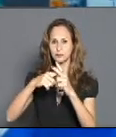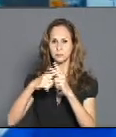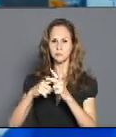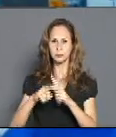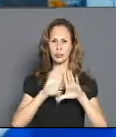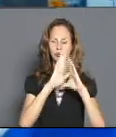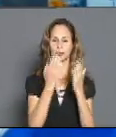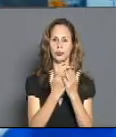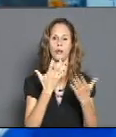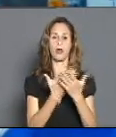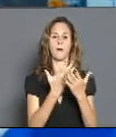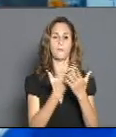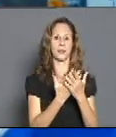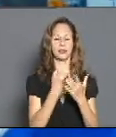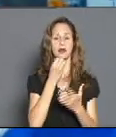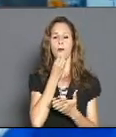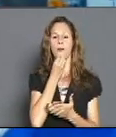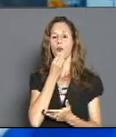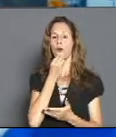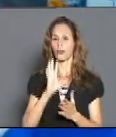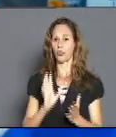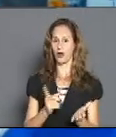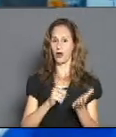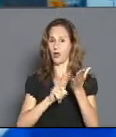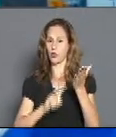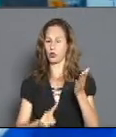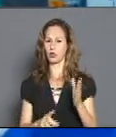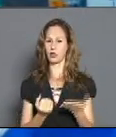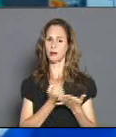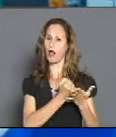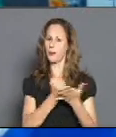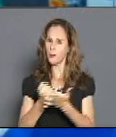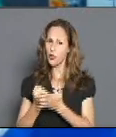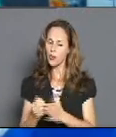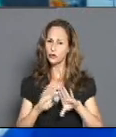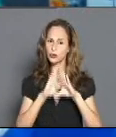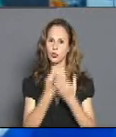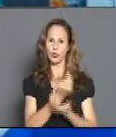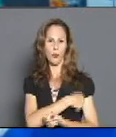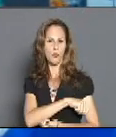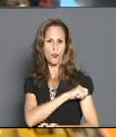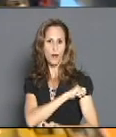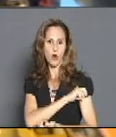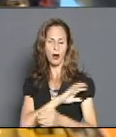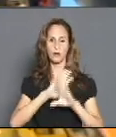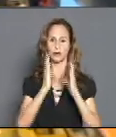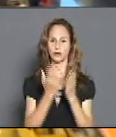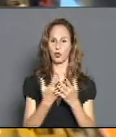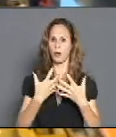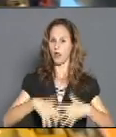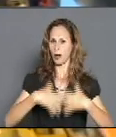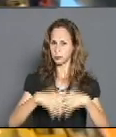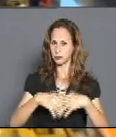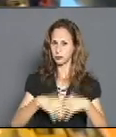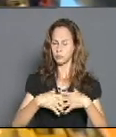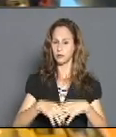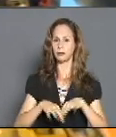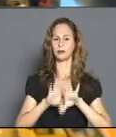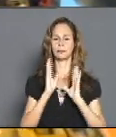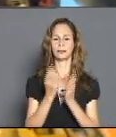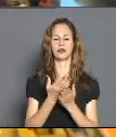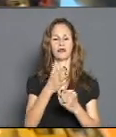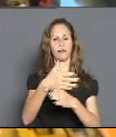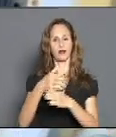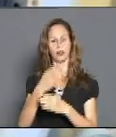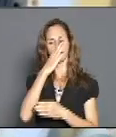importante para poder desarrollar e integrar y satisfacer las necesidades en cuanto al programa energético de